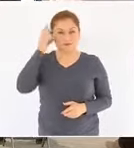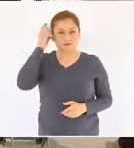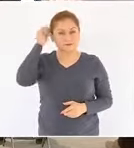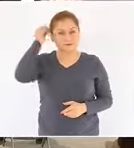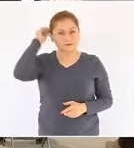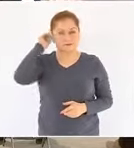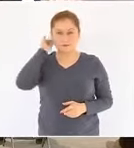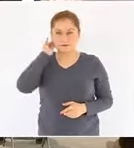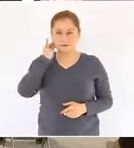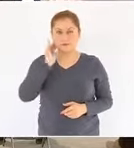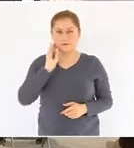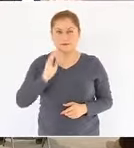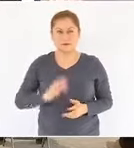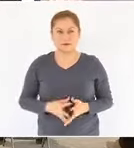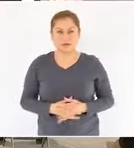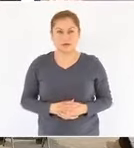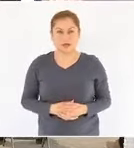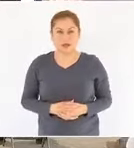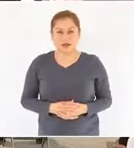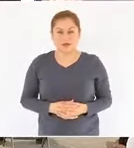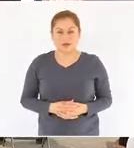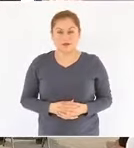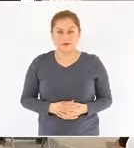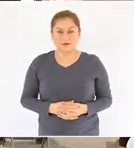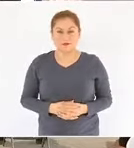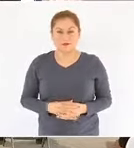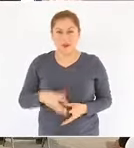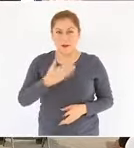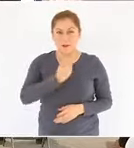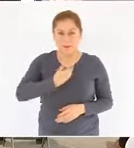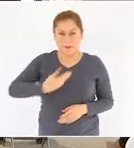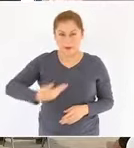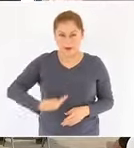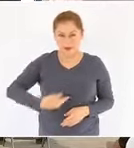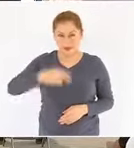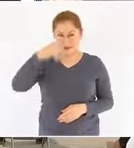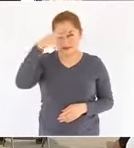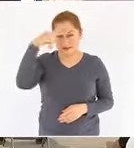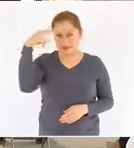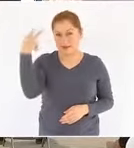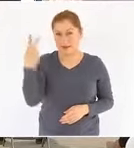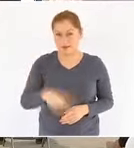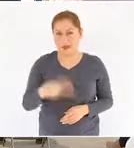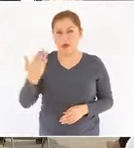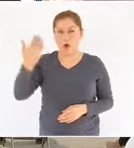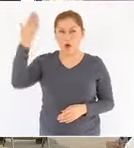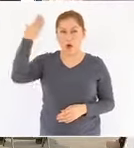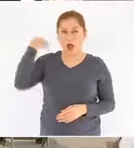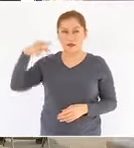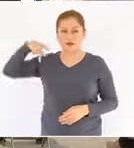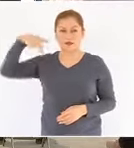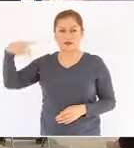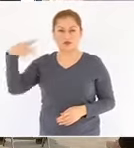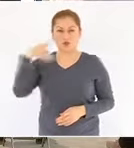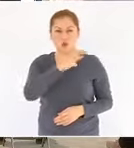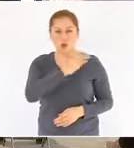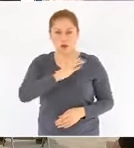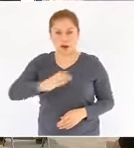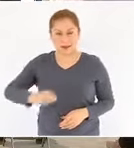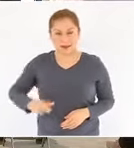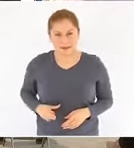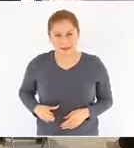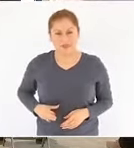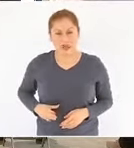el Presidente de la República ofreció desde la campaña rescatar a Pemex y con